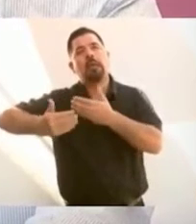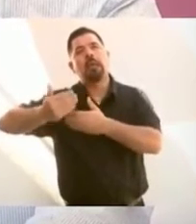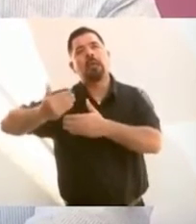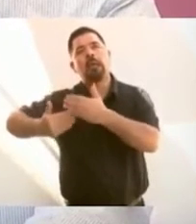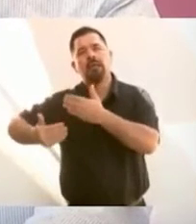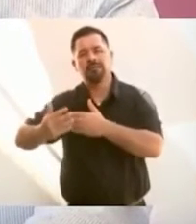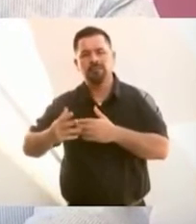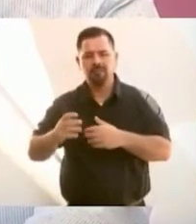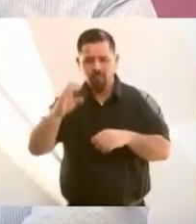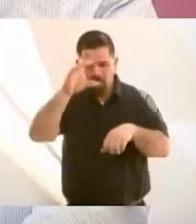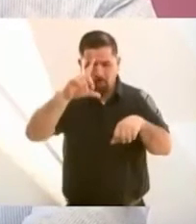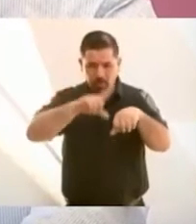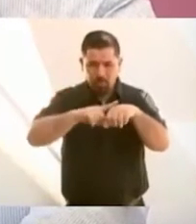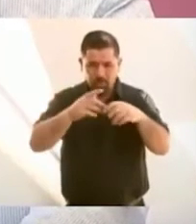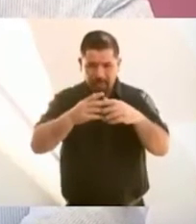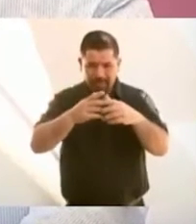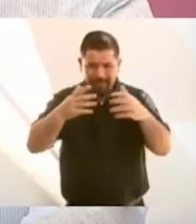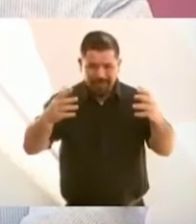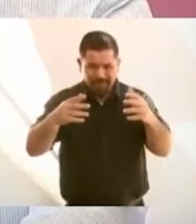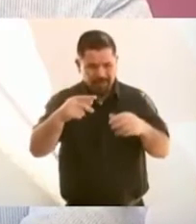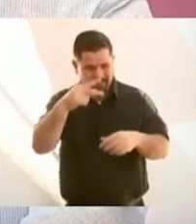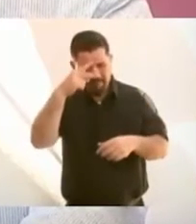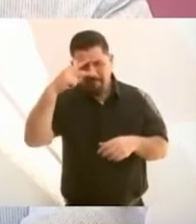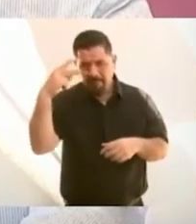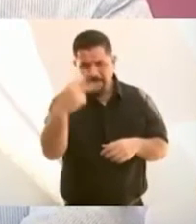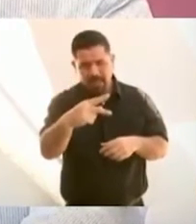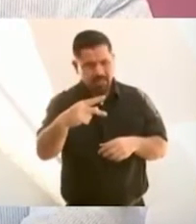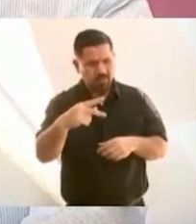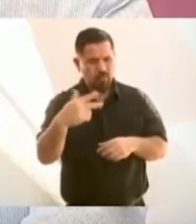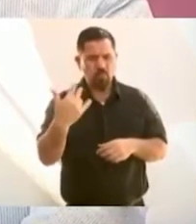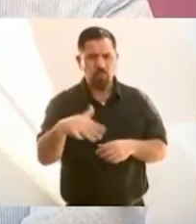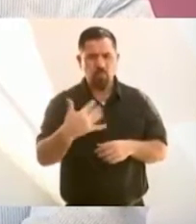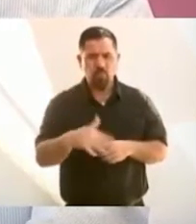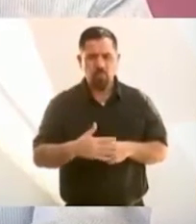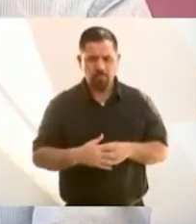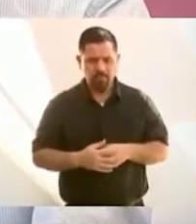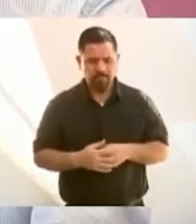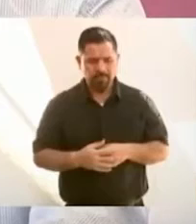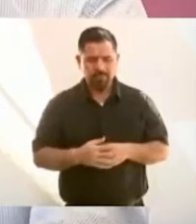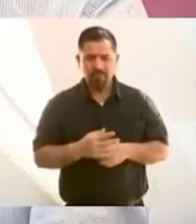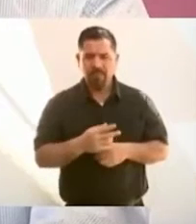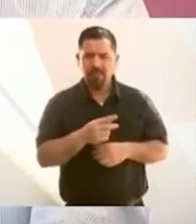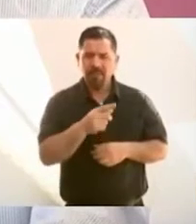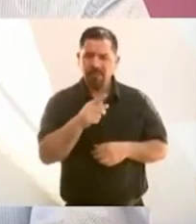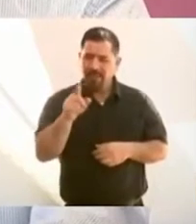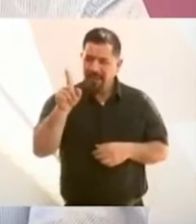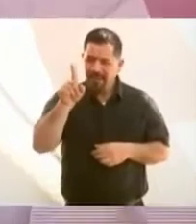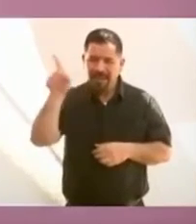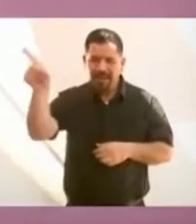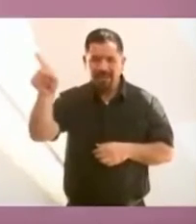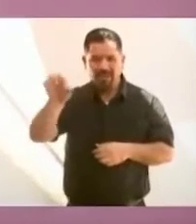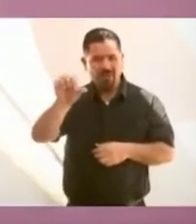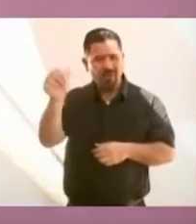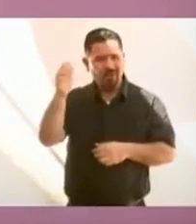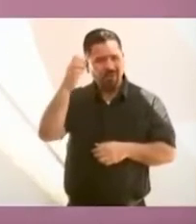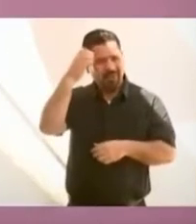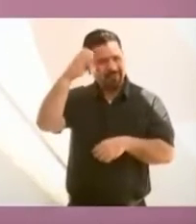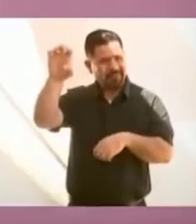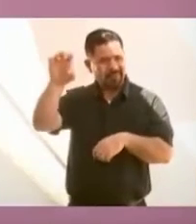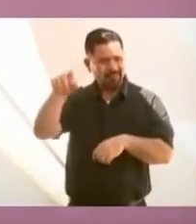de México, para ellos no tenían